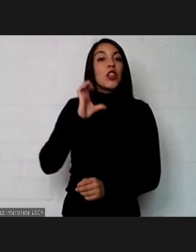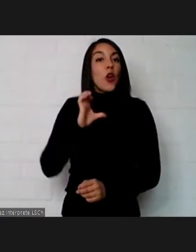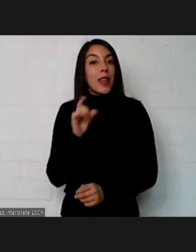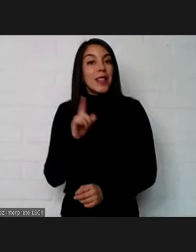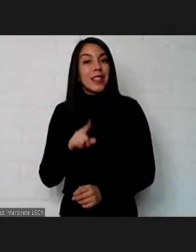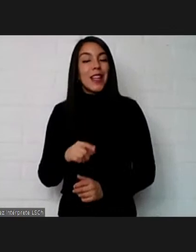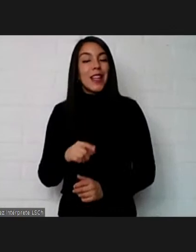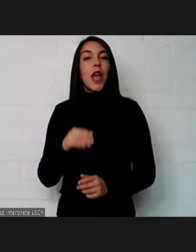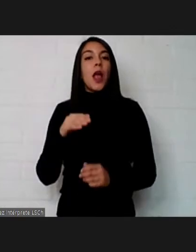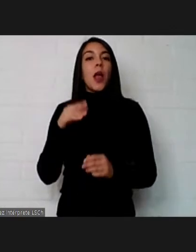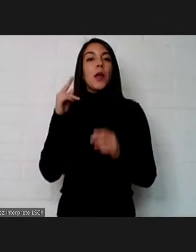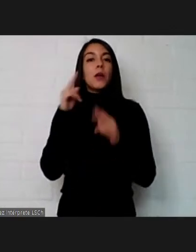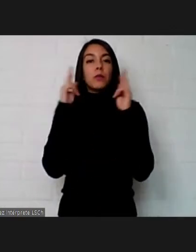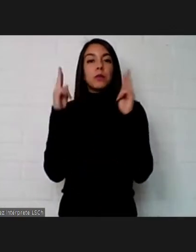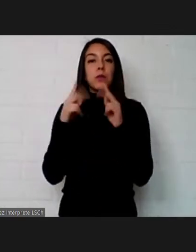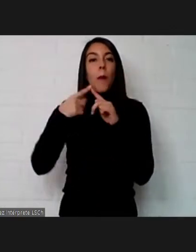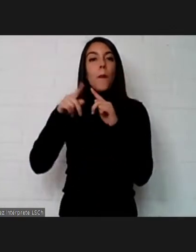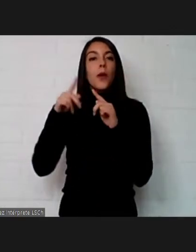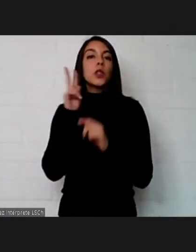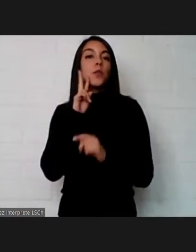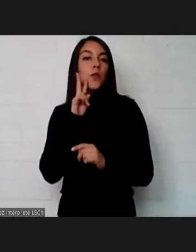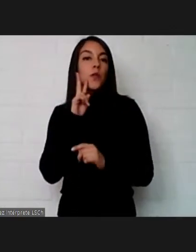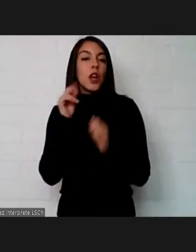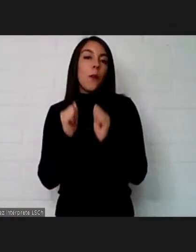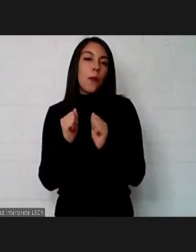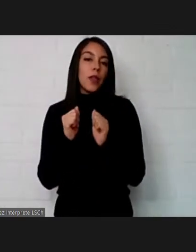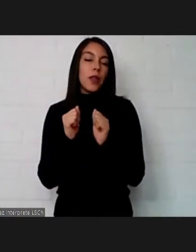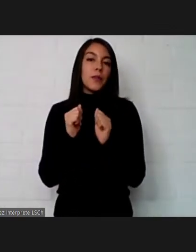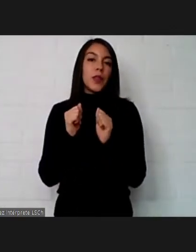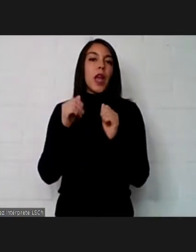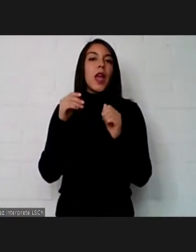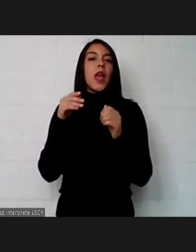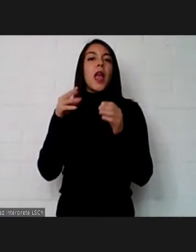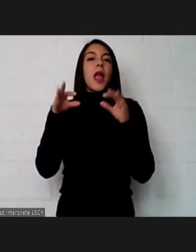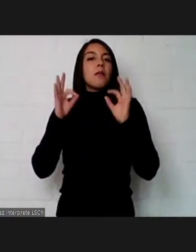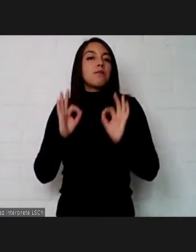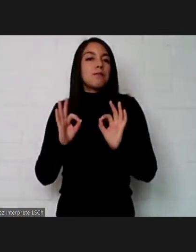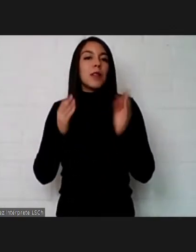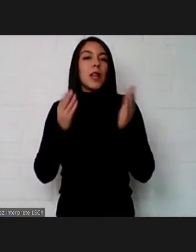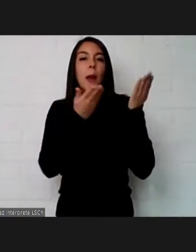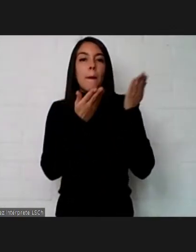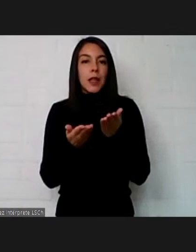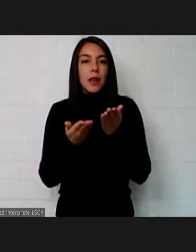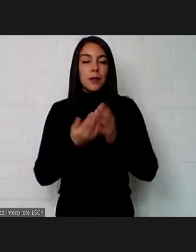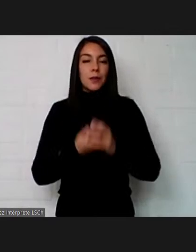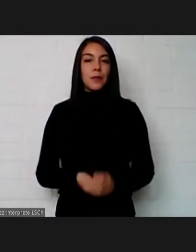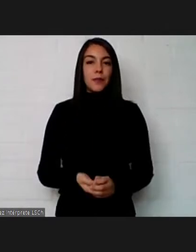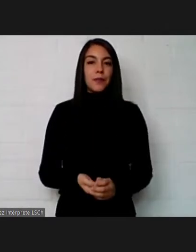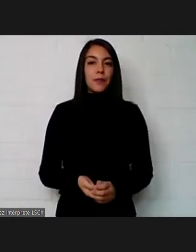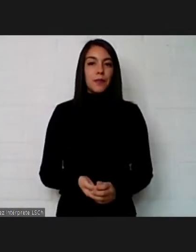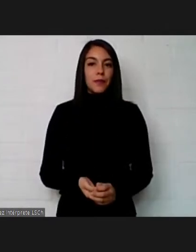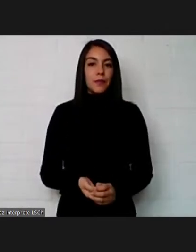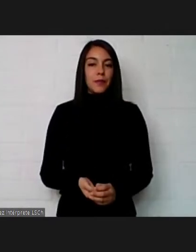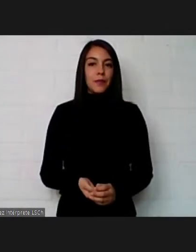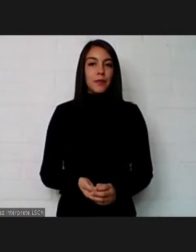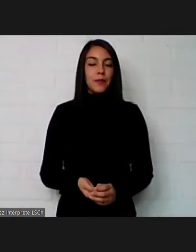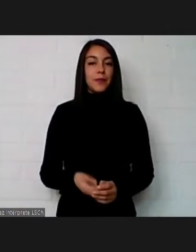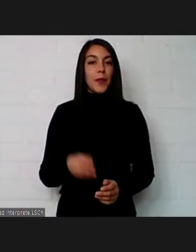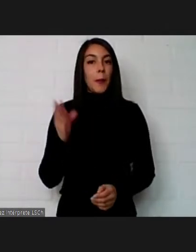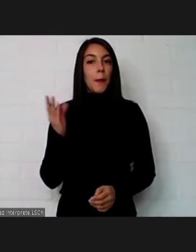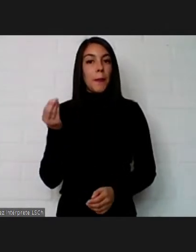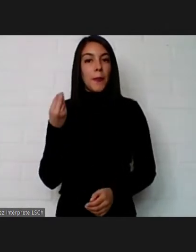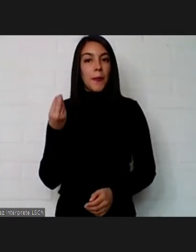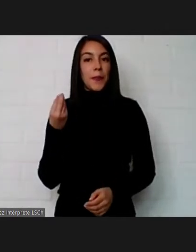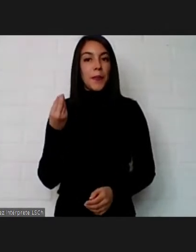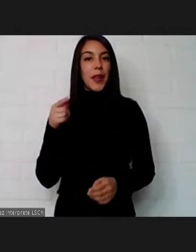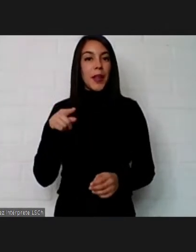viendo el próximo muy bien en lo que puedan los dejo cordialmente invitados bien se supone que esto